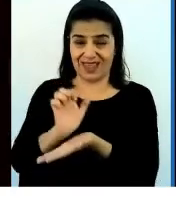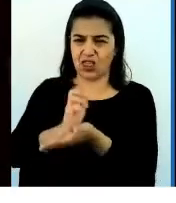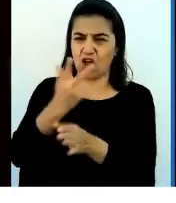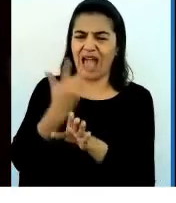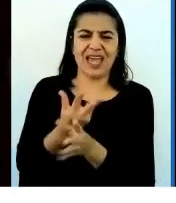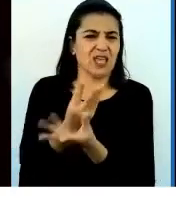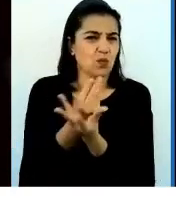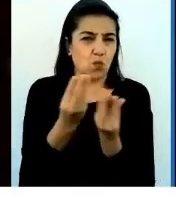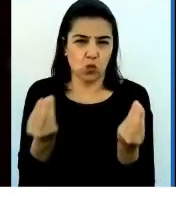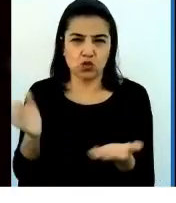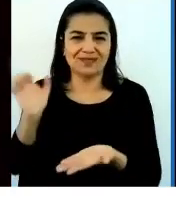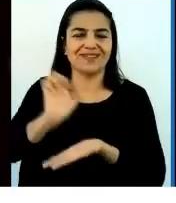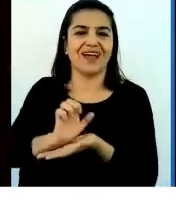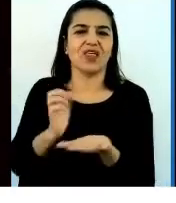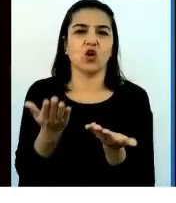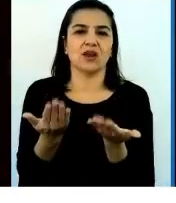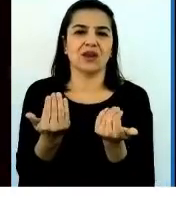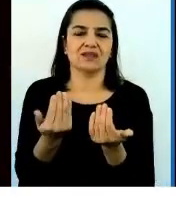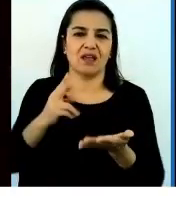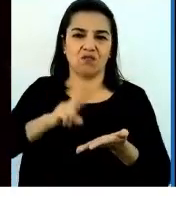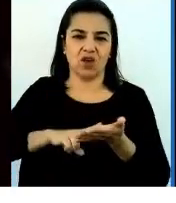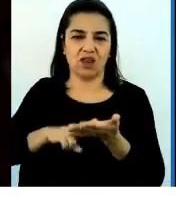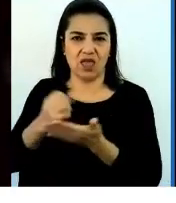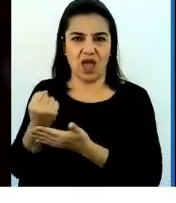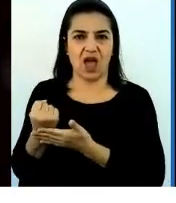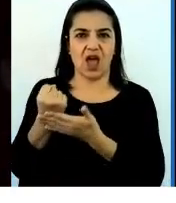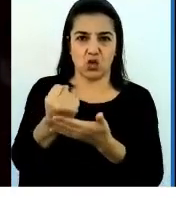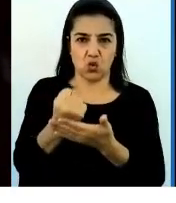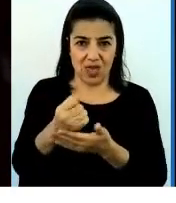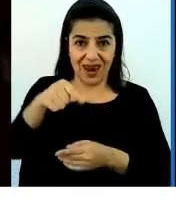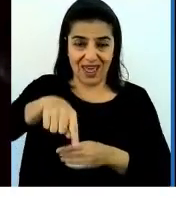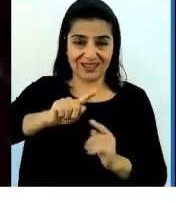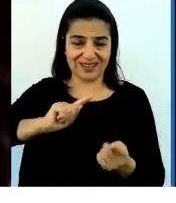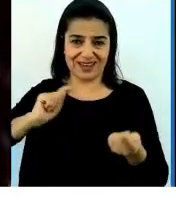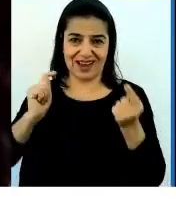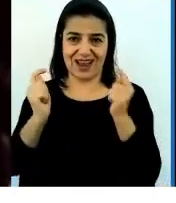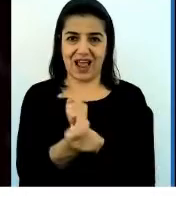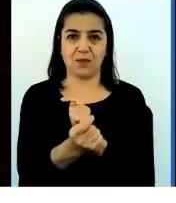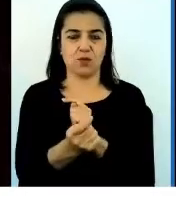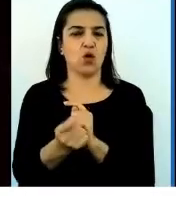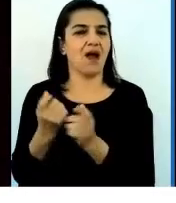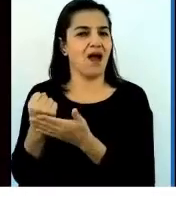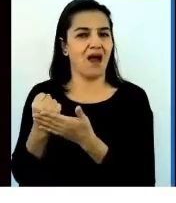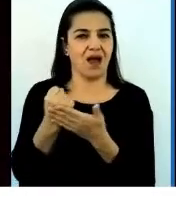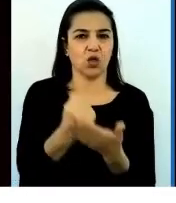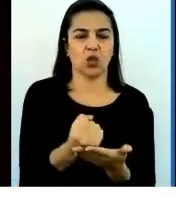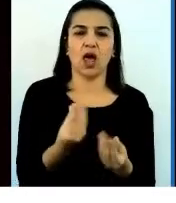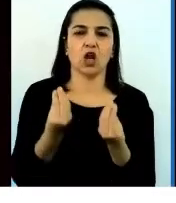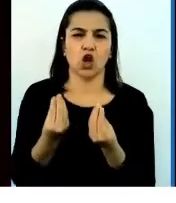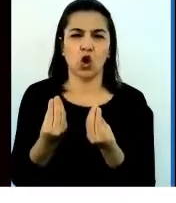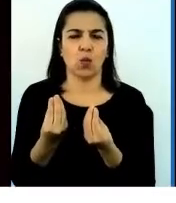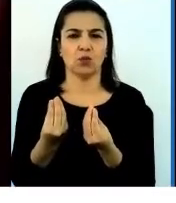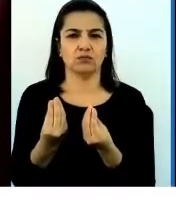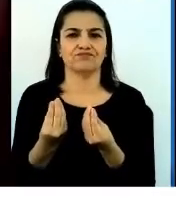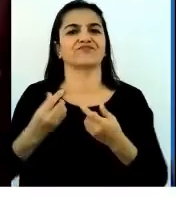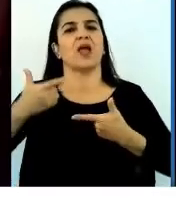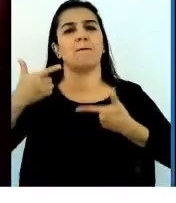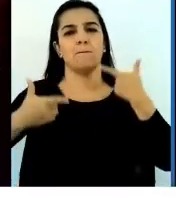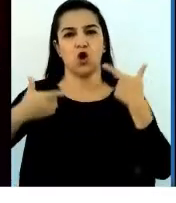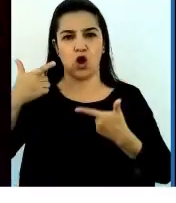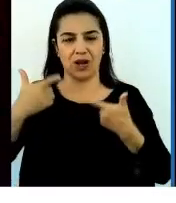necesita de verdad ayudar a este cambio. Ayuda a este cambio con las políticas, los